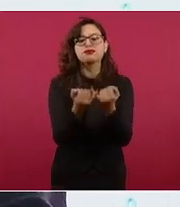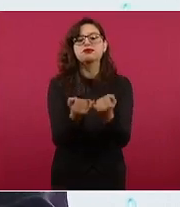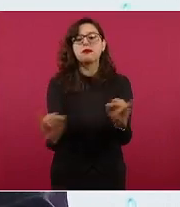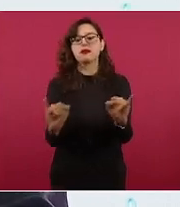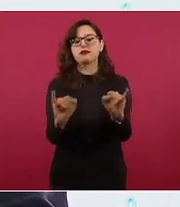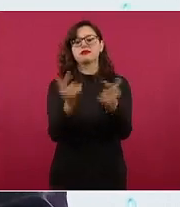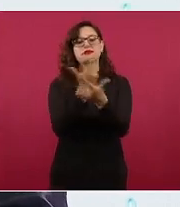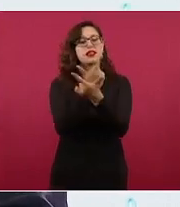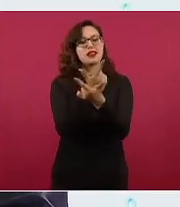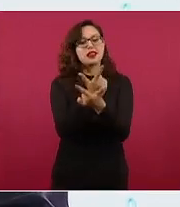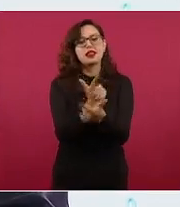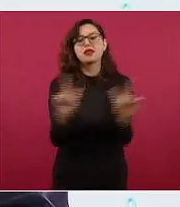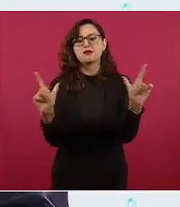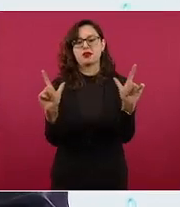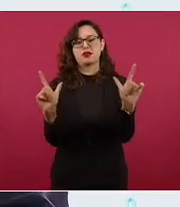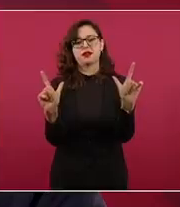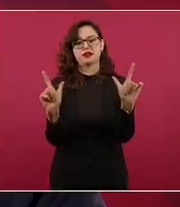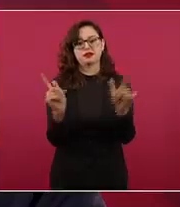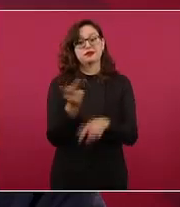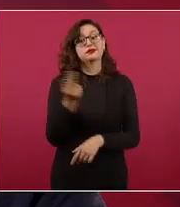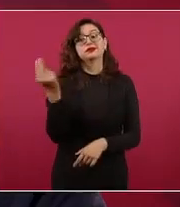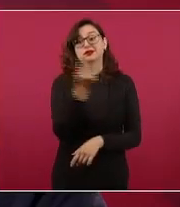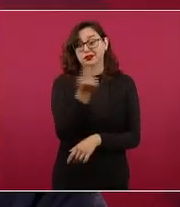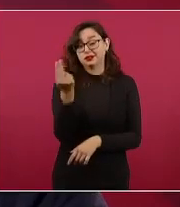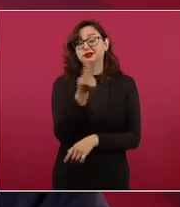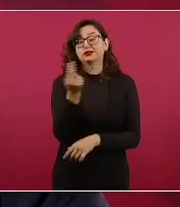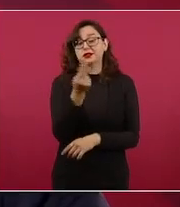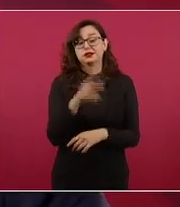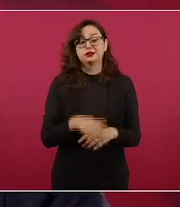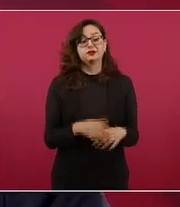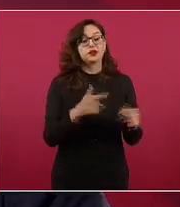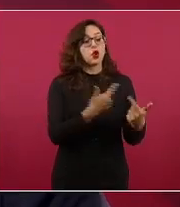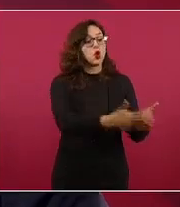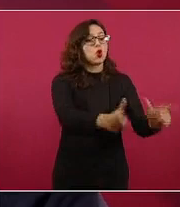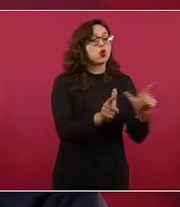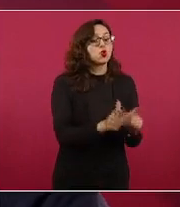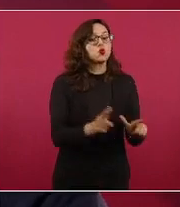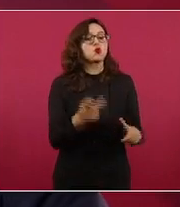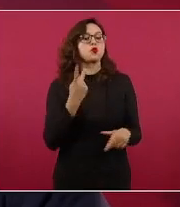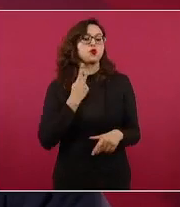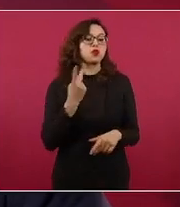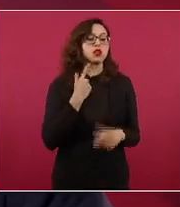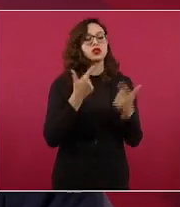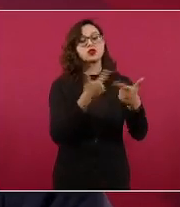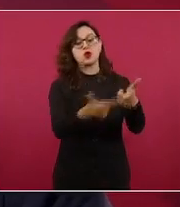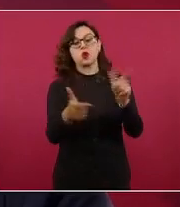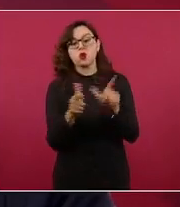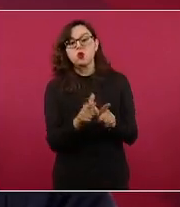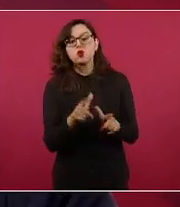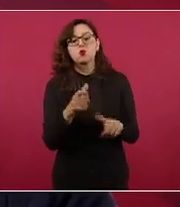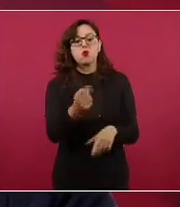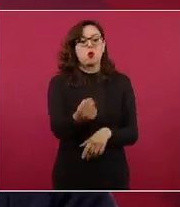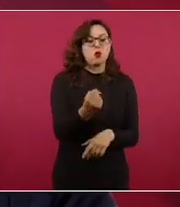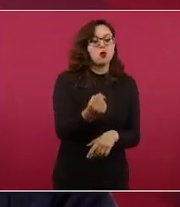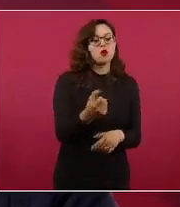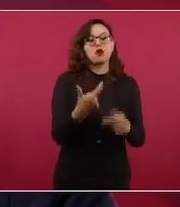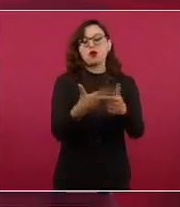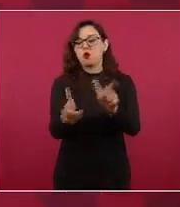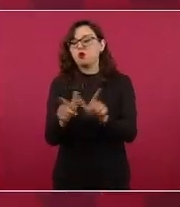sometido a los grupos de poder